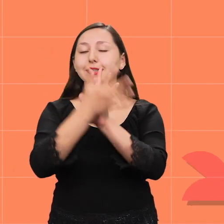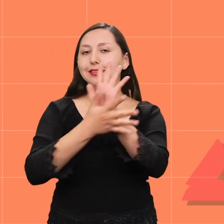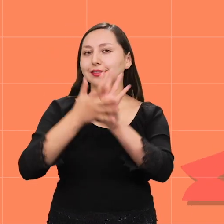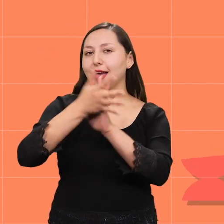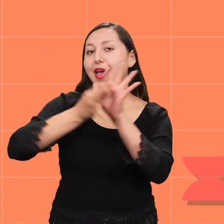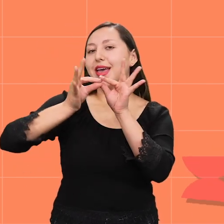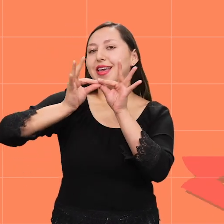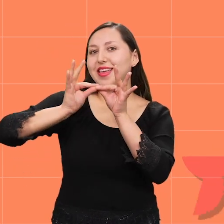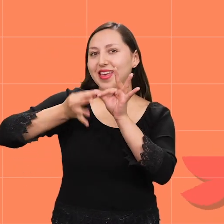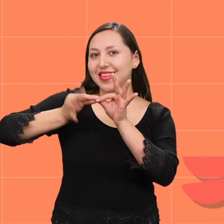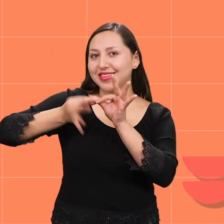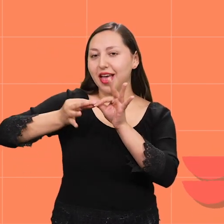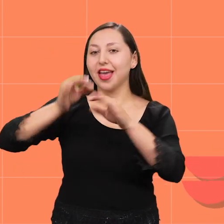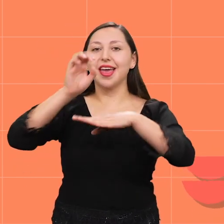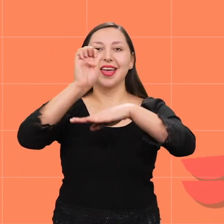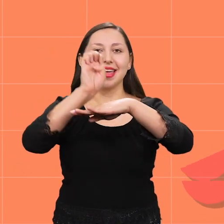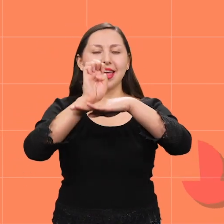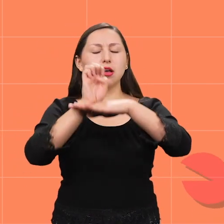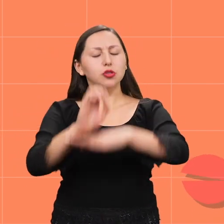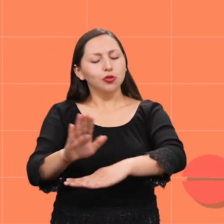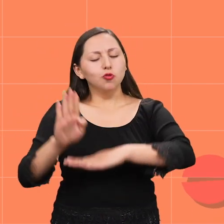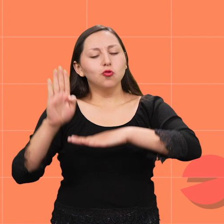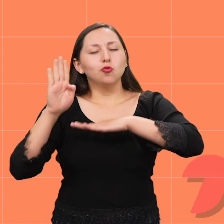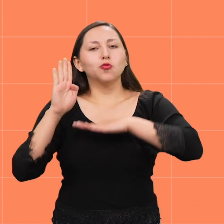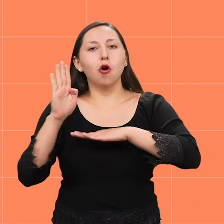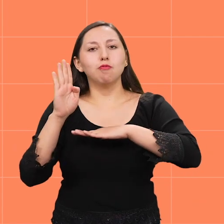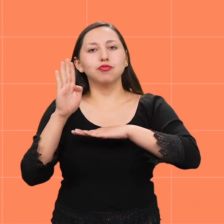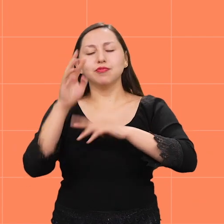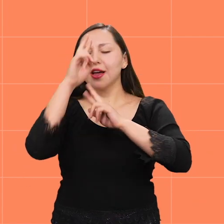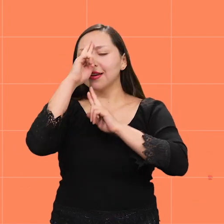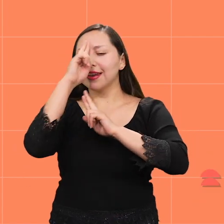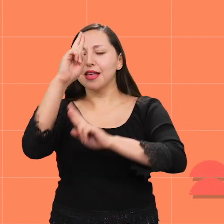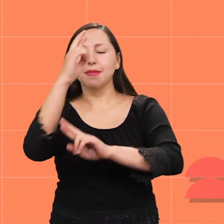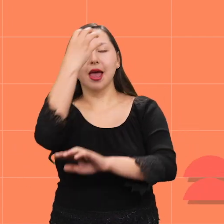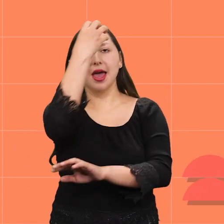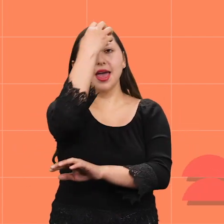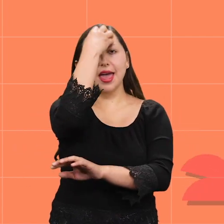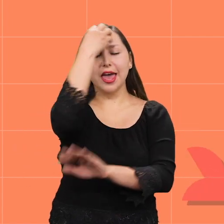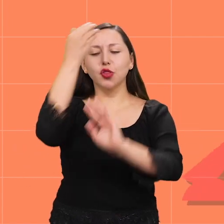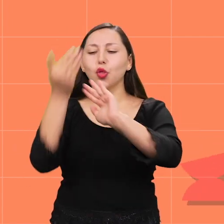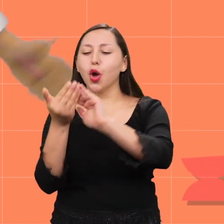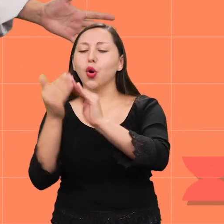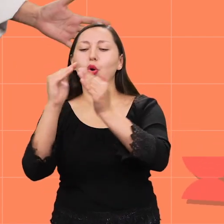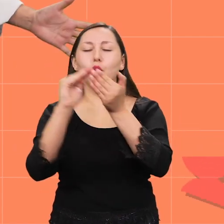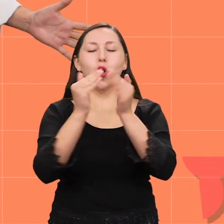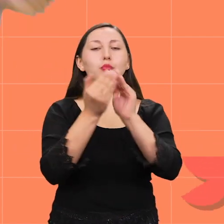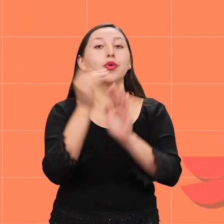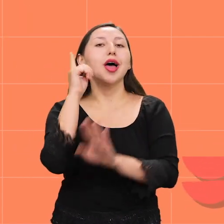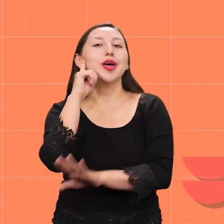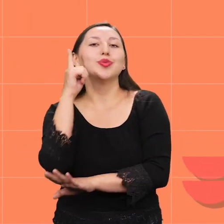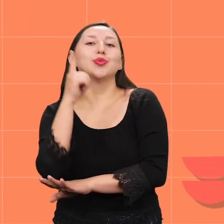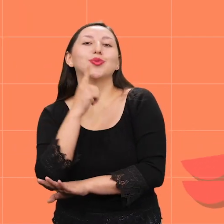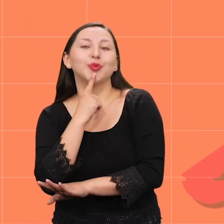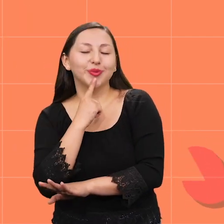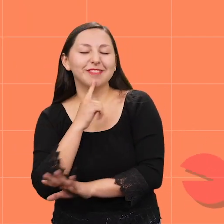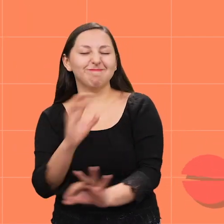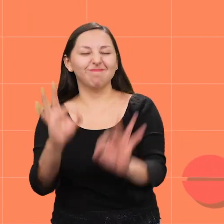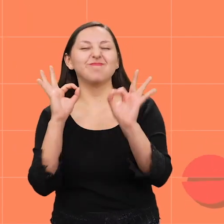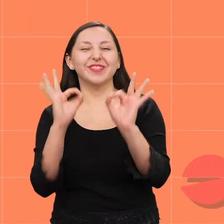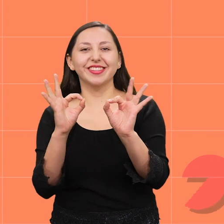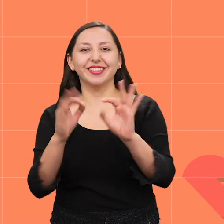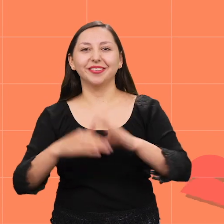ecuatoriana y está muy comprometida con la educación para la comunidad sorda del país. ¡Qué bien!